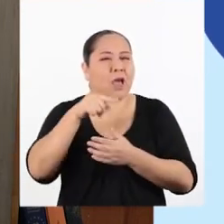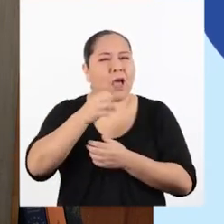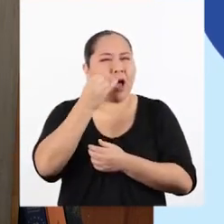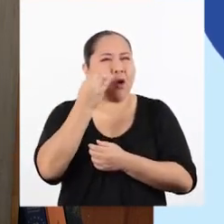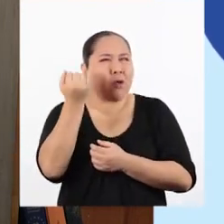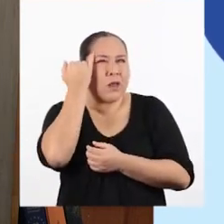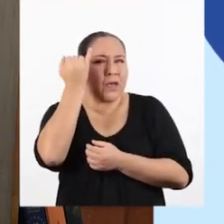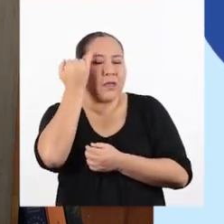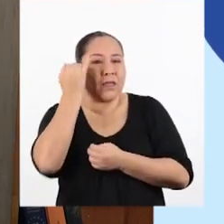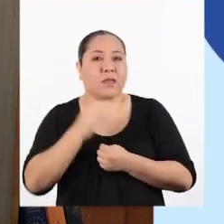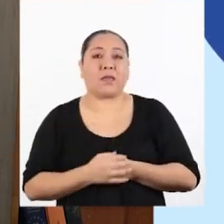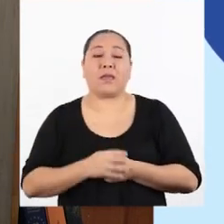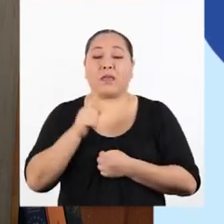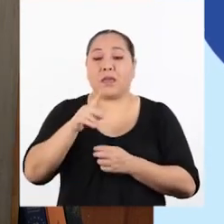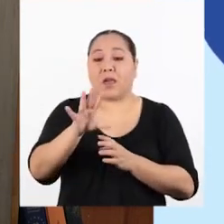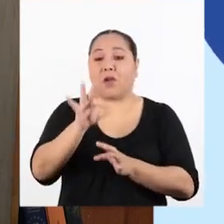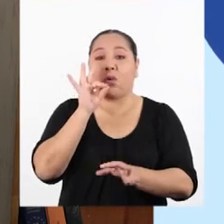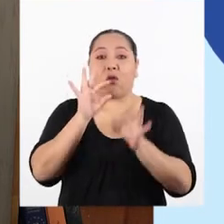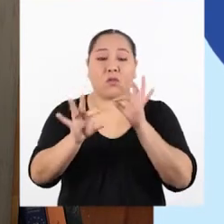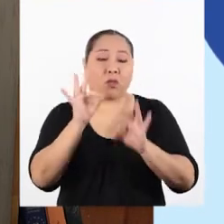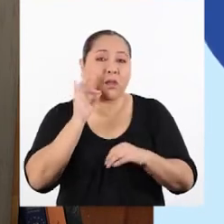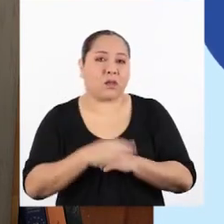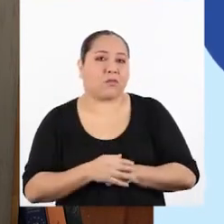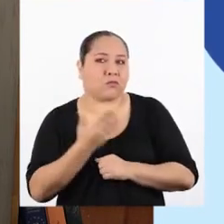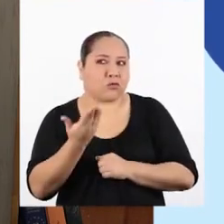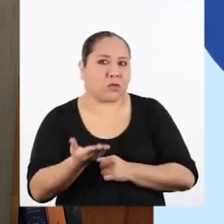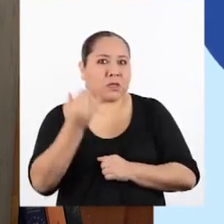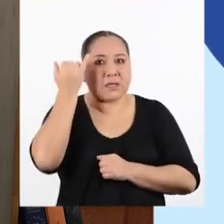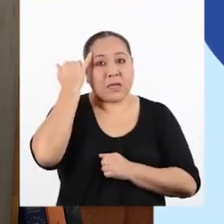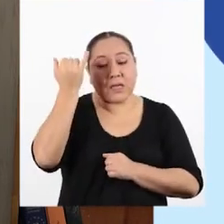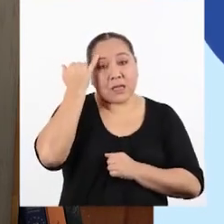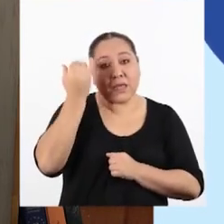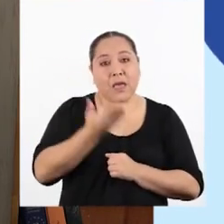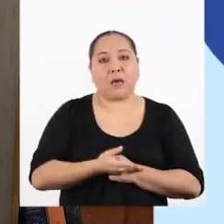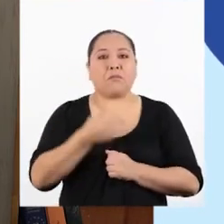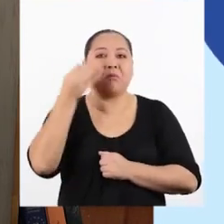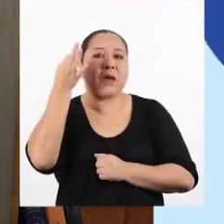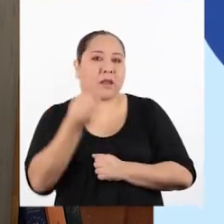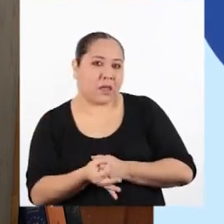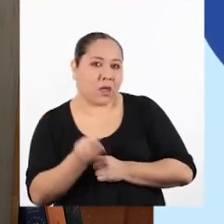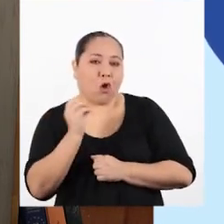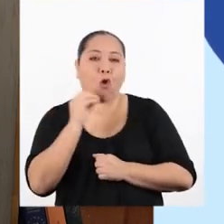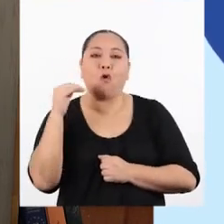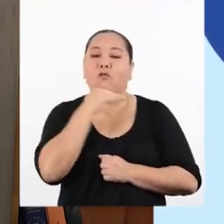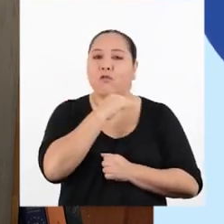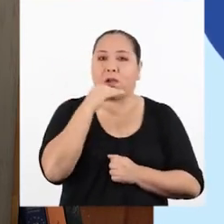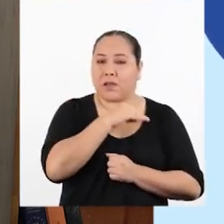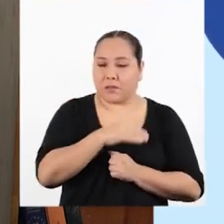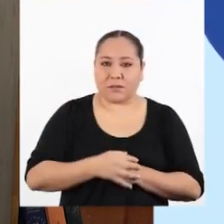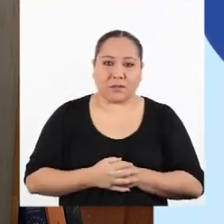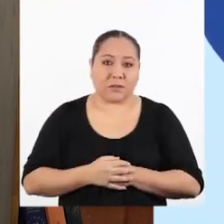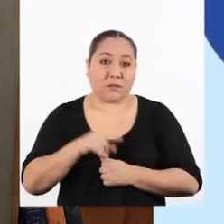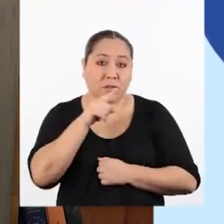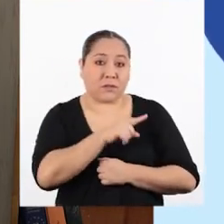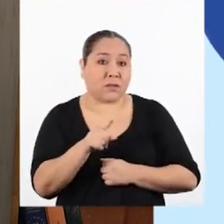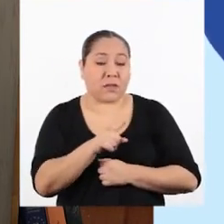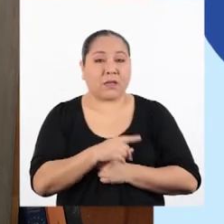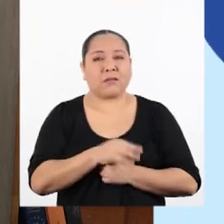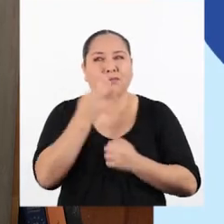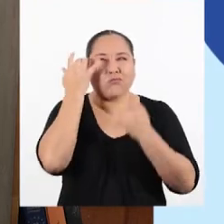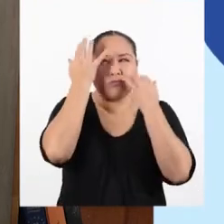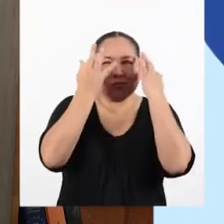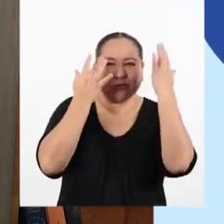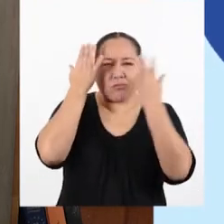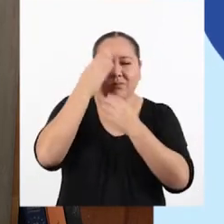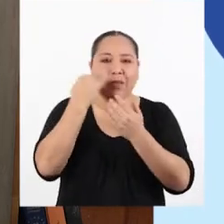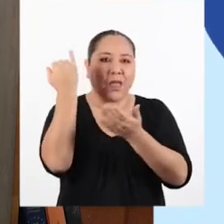conclusión y determinaremos si nuestra hipótesis es verdadera o falsa. Si tienen la creatividad